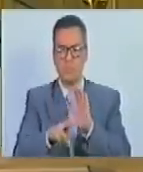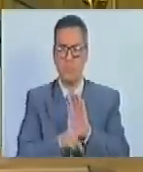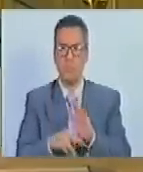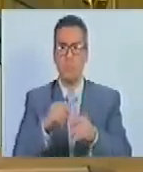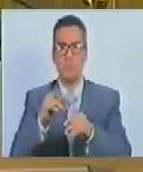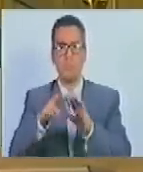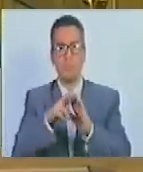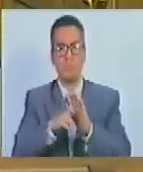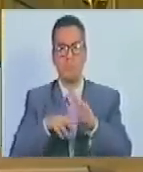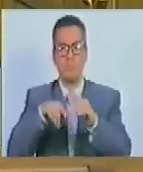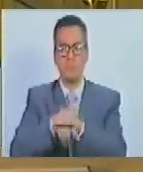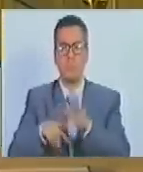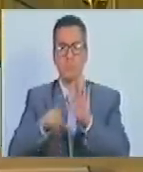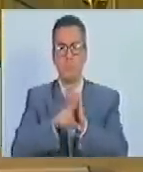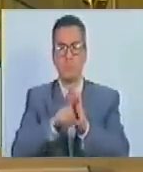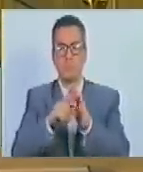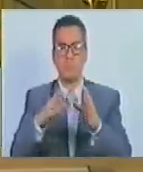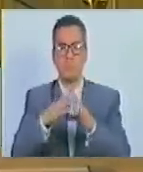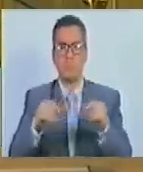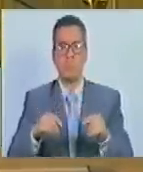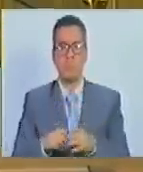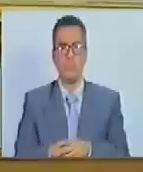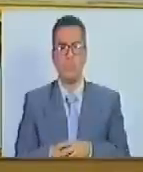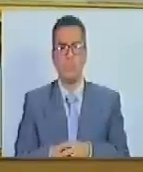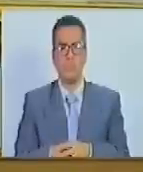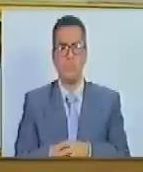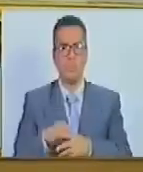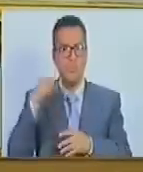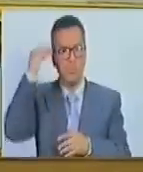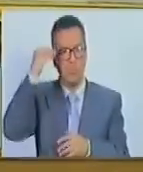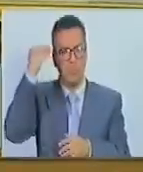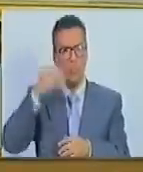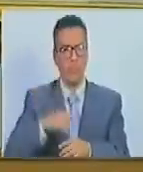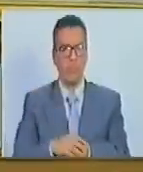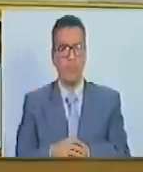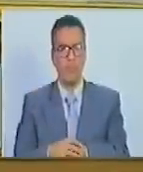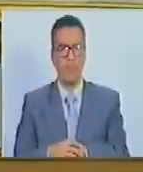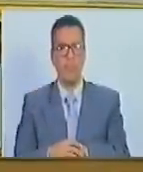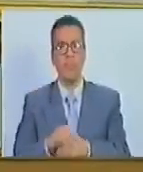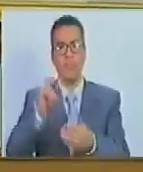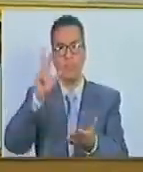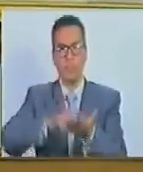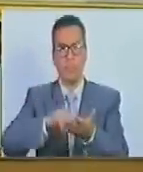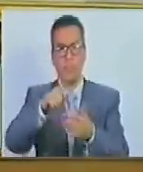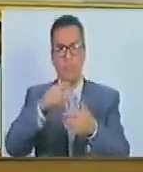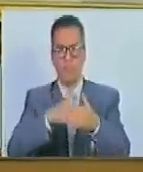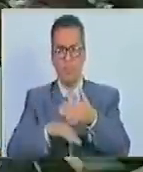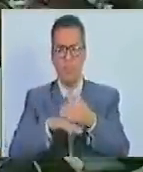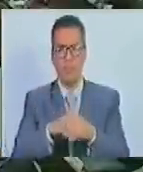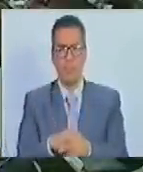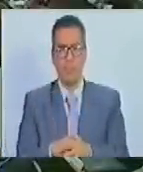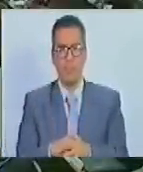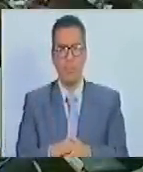y en el reglamento de esta ley. Esto, C. Presidente. En consideración, aprobada. Siguiente.